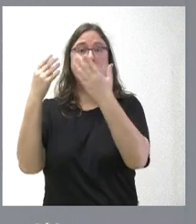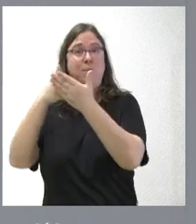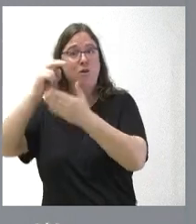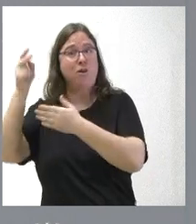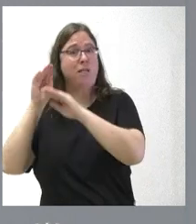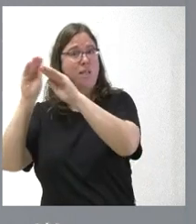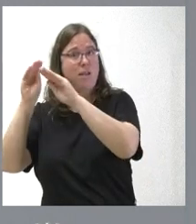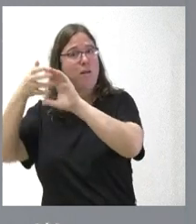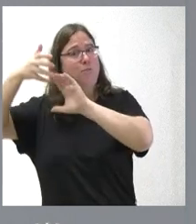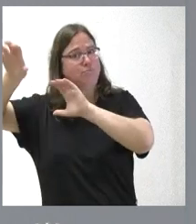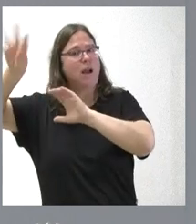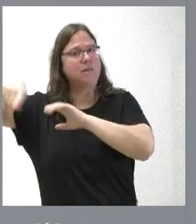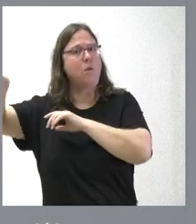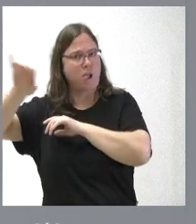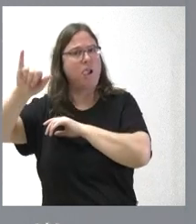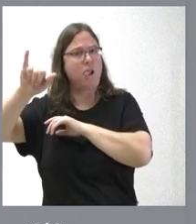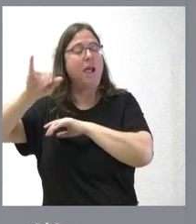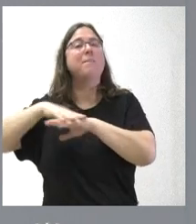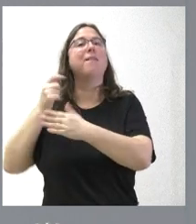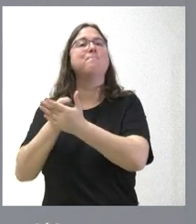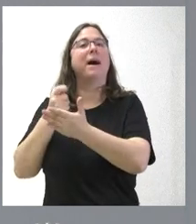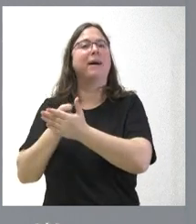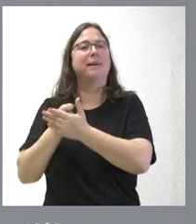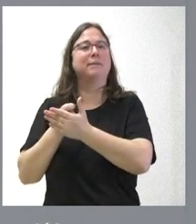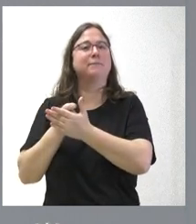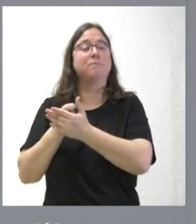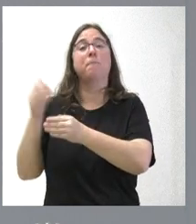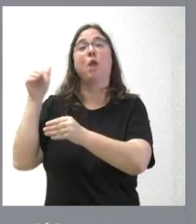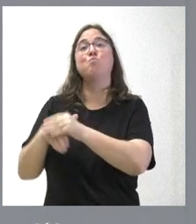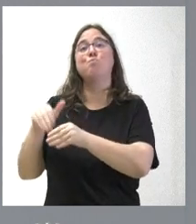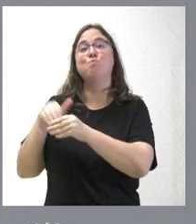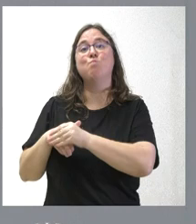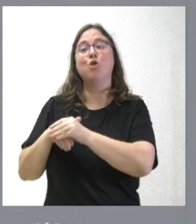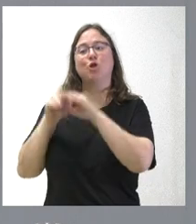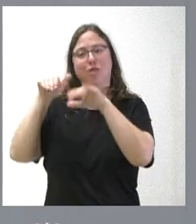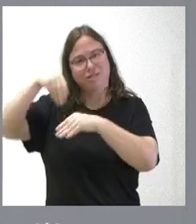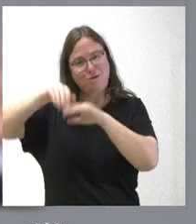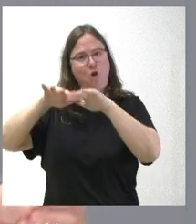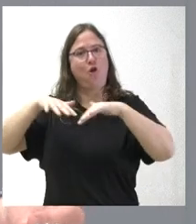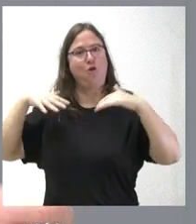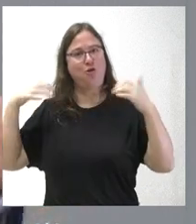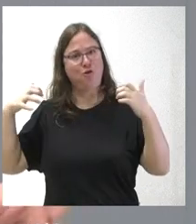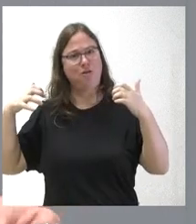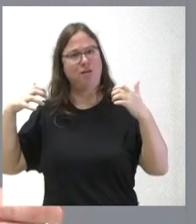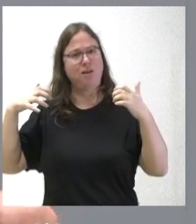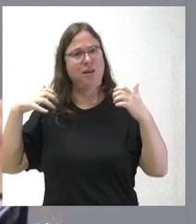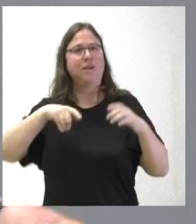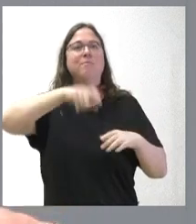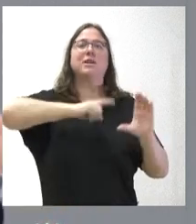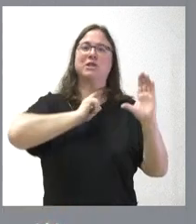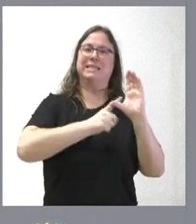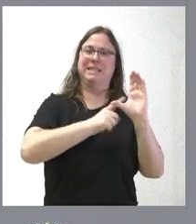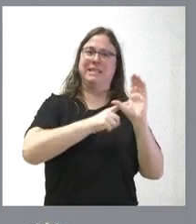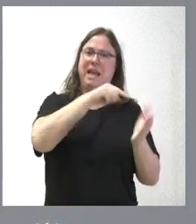para los separatistas en Cataluña para pagar unos votos en un Congreso de los Diputados y se le exige a los extremeños que